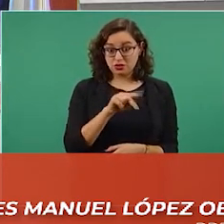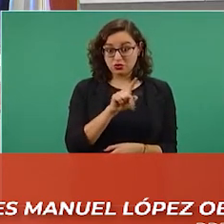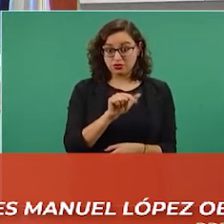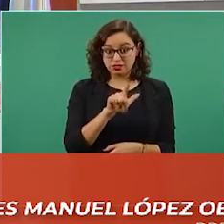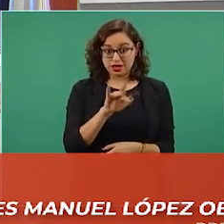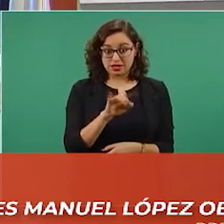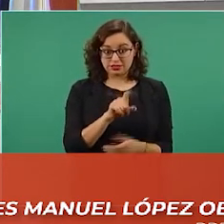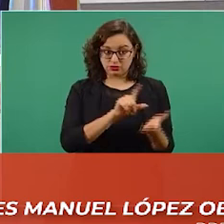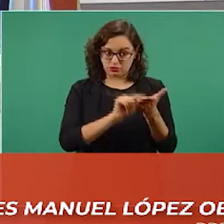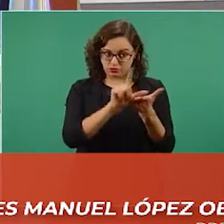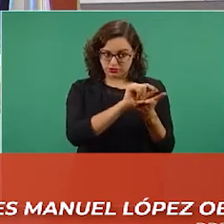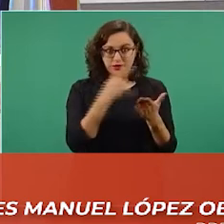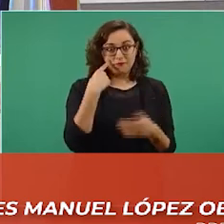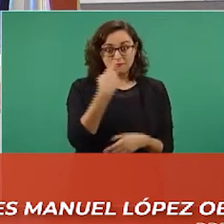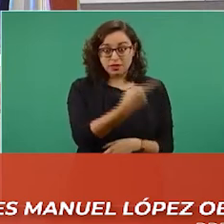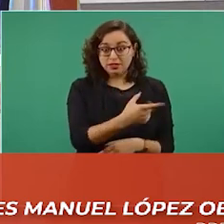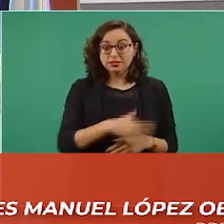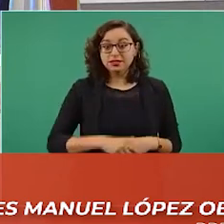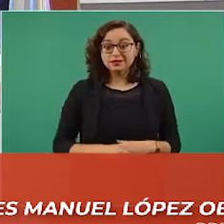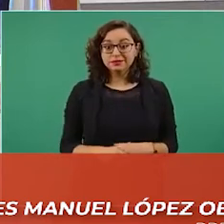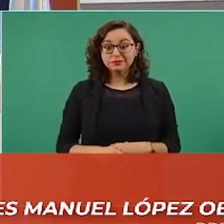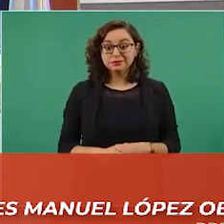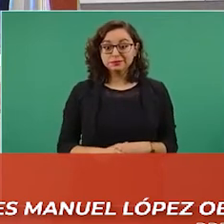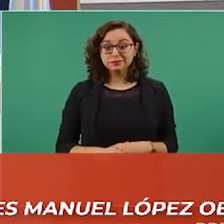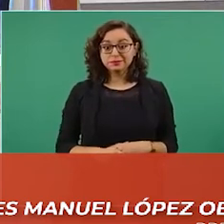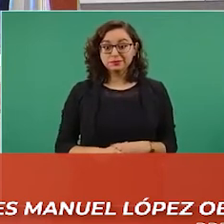lo que puso.